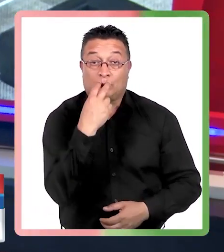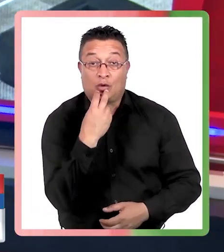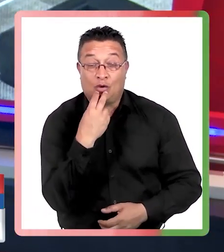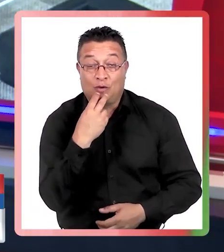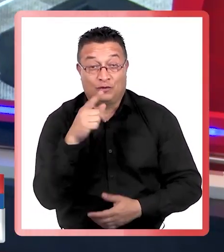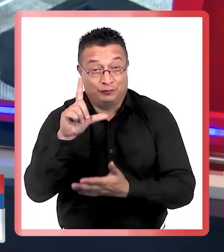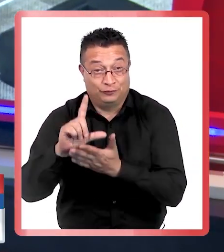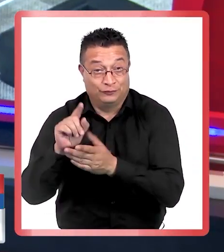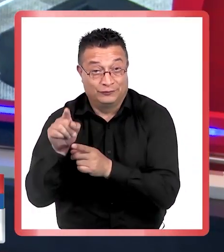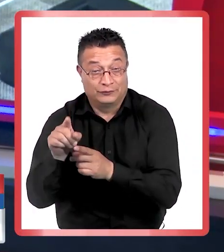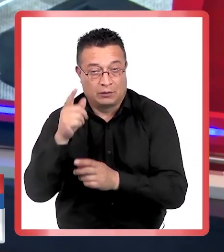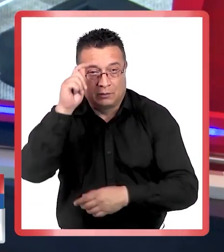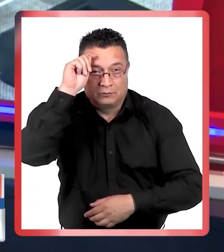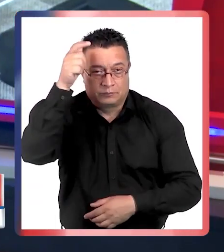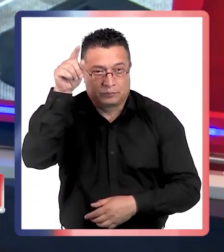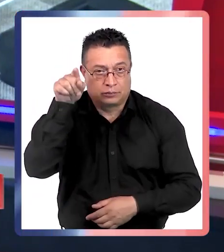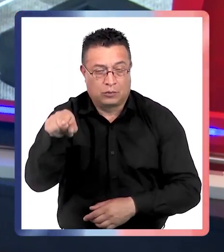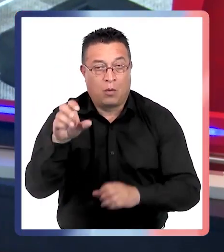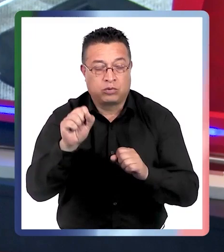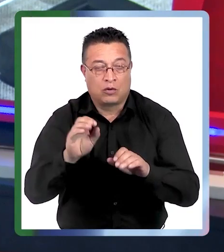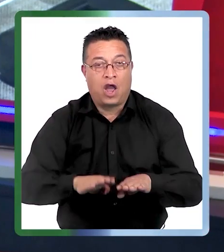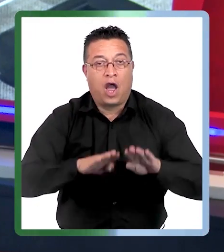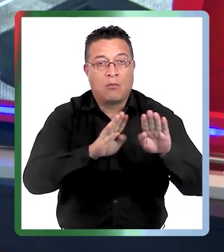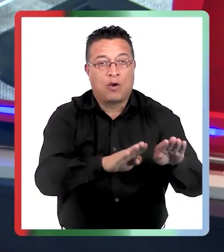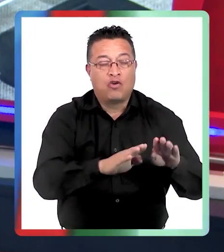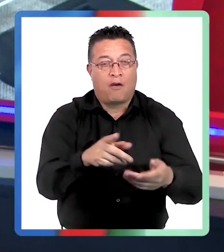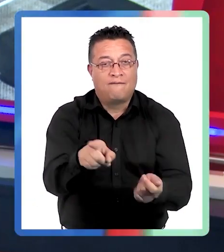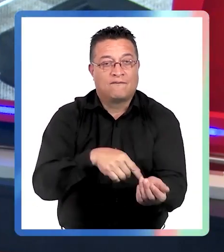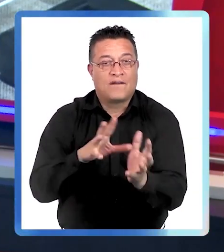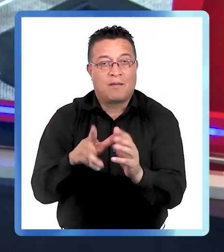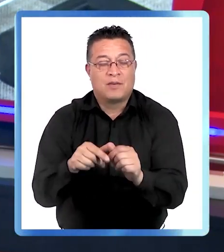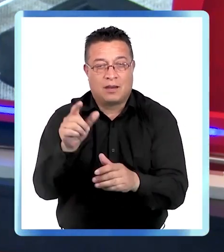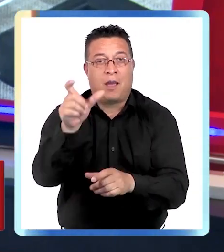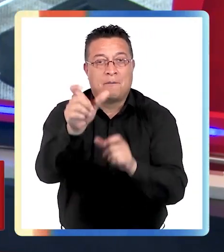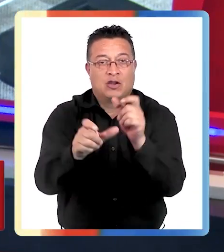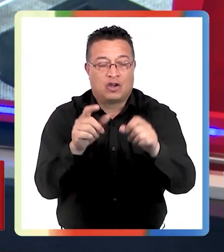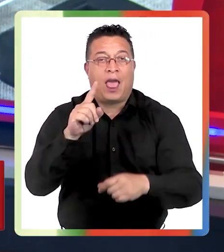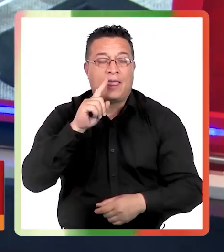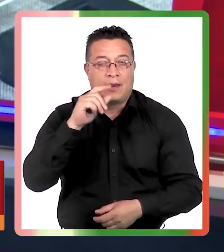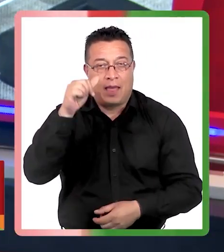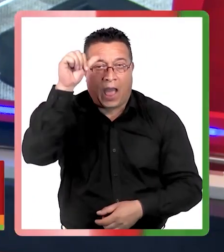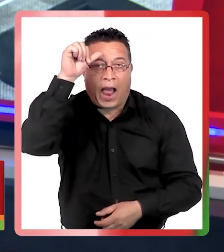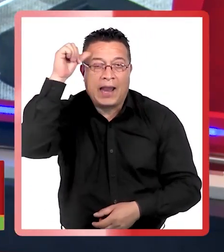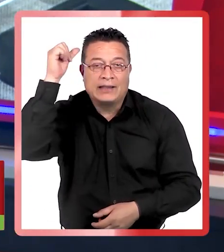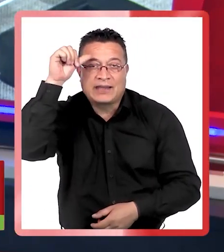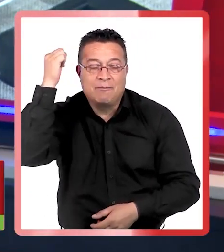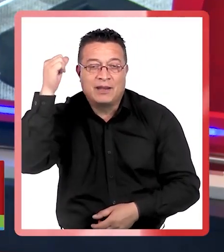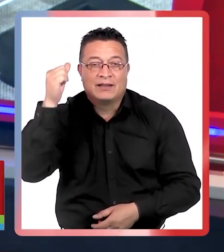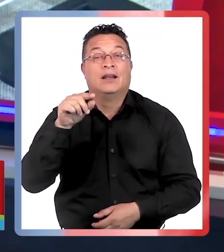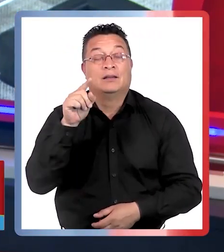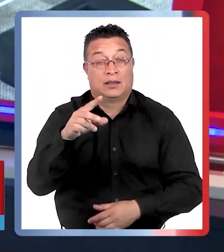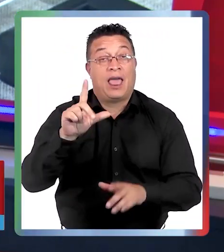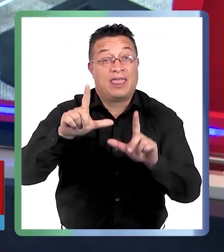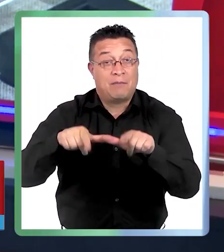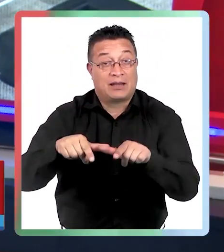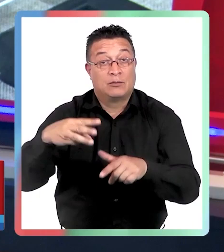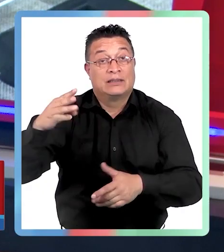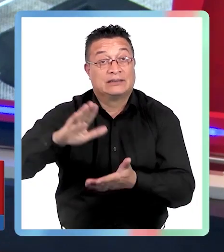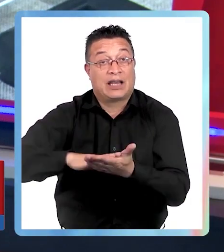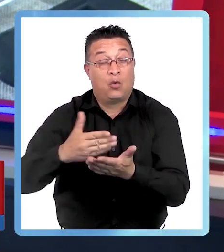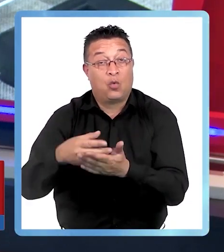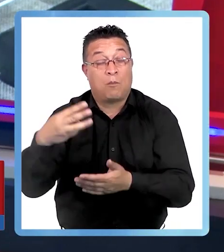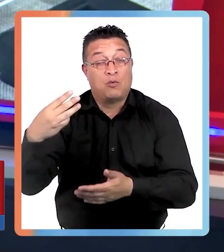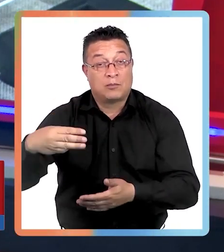Montt surgió una idea que llevará apoyo a las familias que tienen un paciente con Alzheimer. El Departamento de Salud Municipal entregó